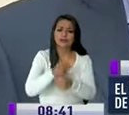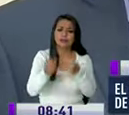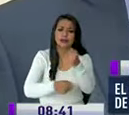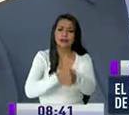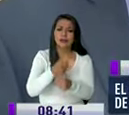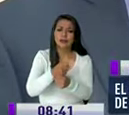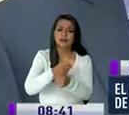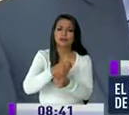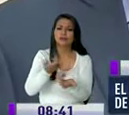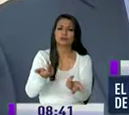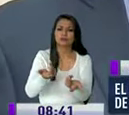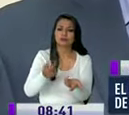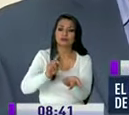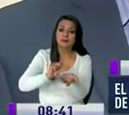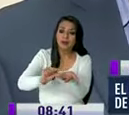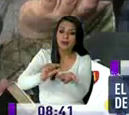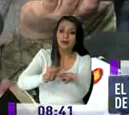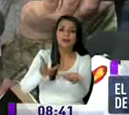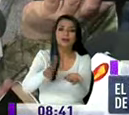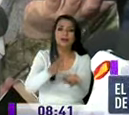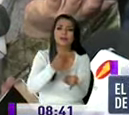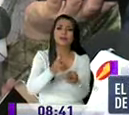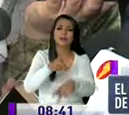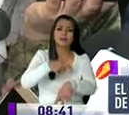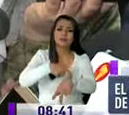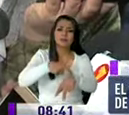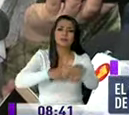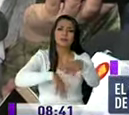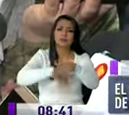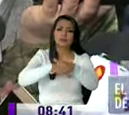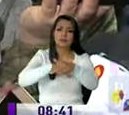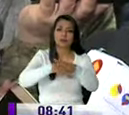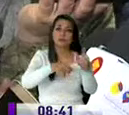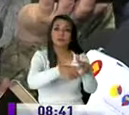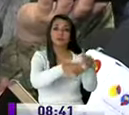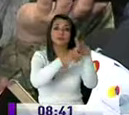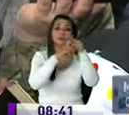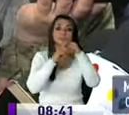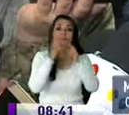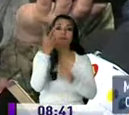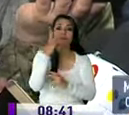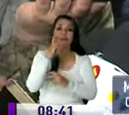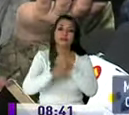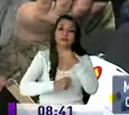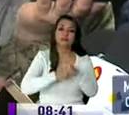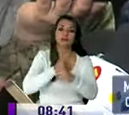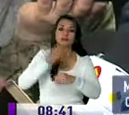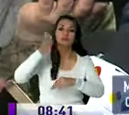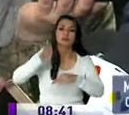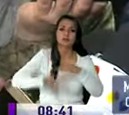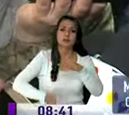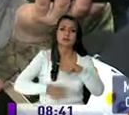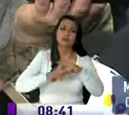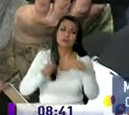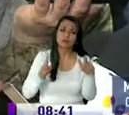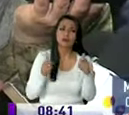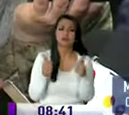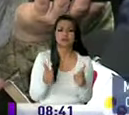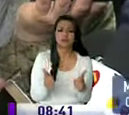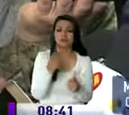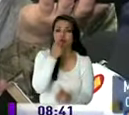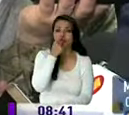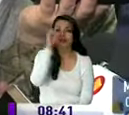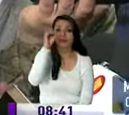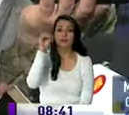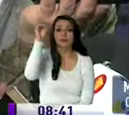y con tiempos limitados el préstamo va a ser a 16 años plazo en condiciones blandas en un interés